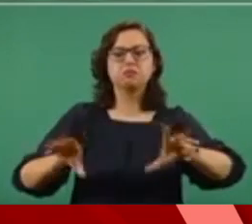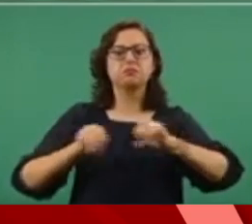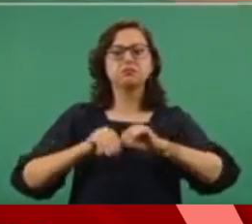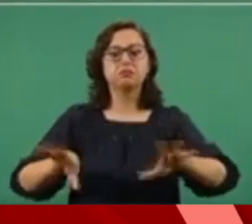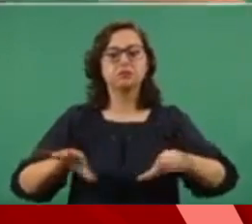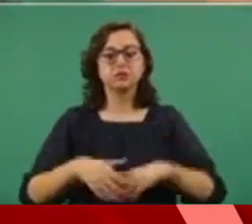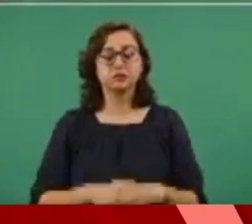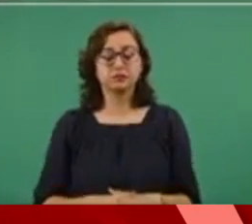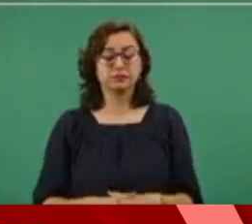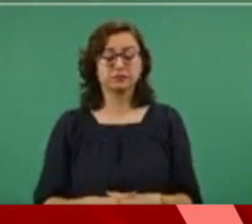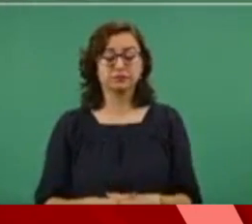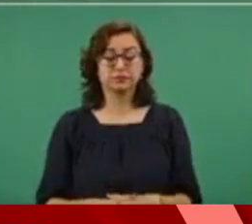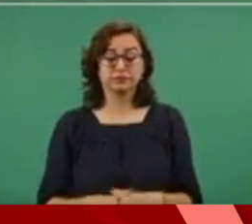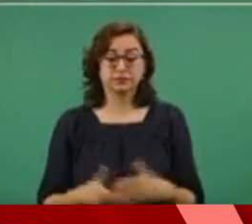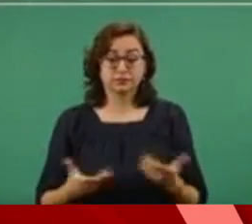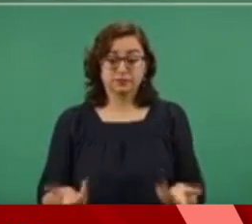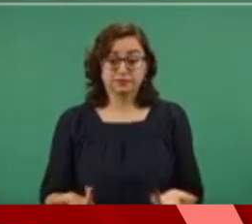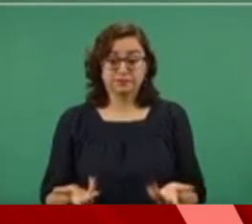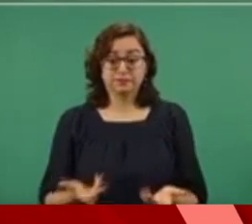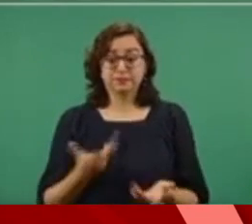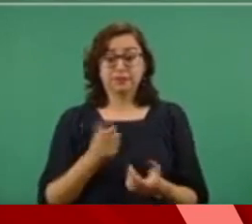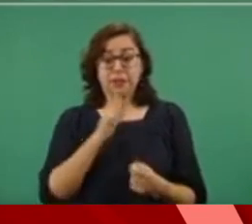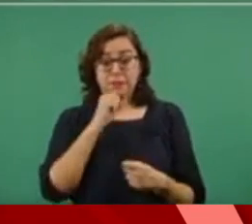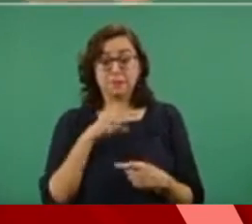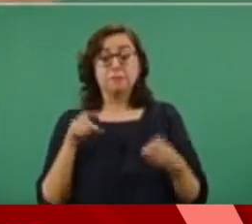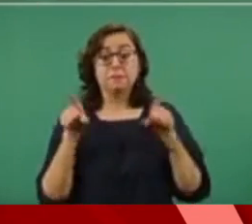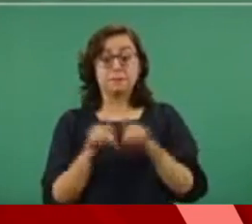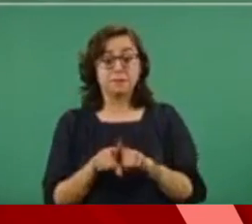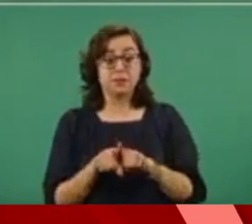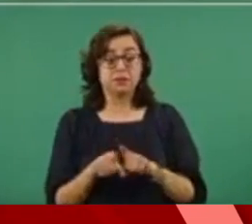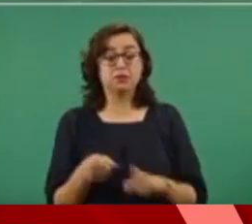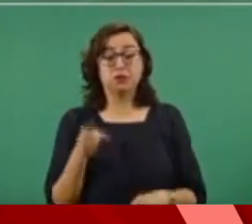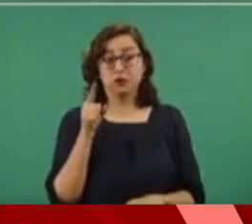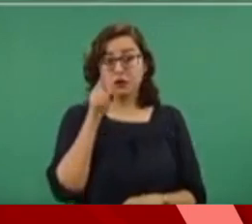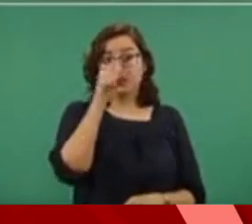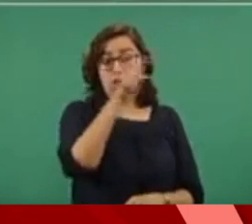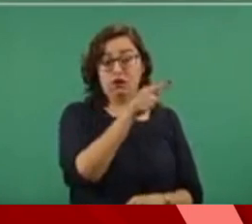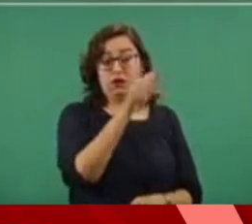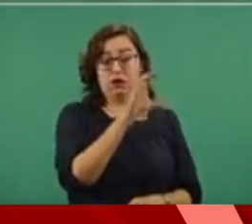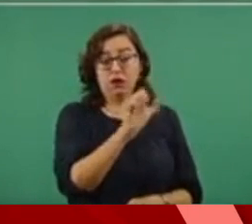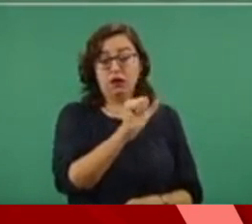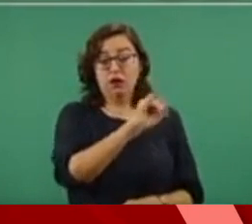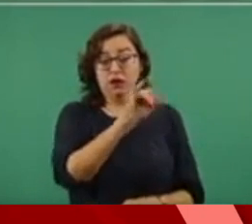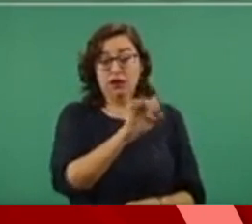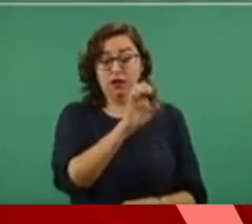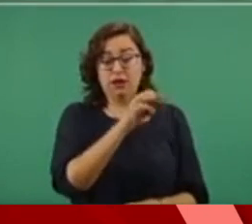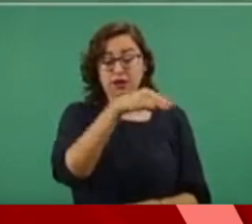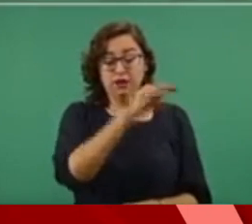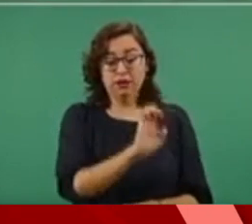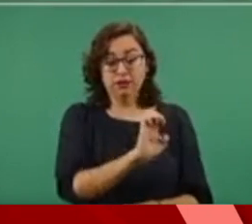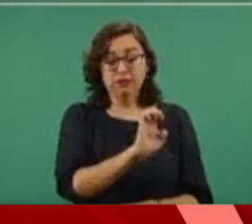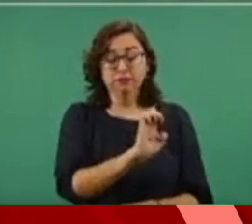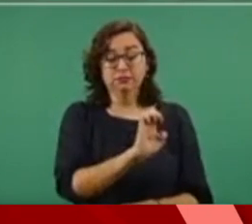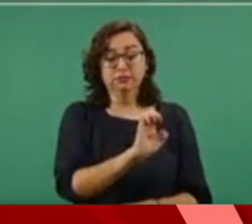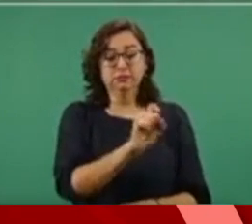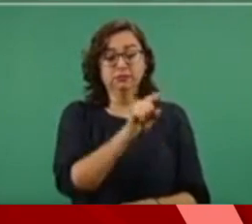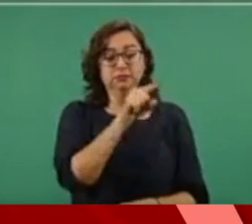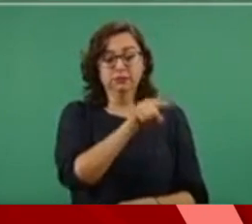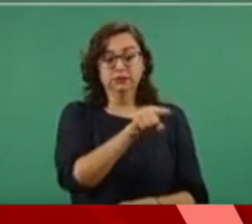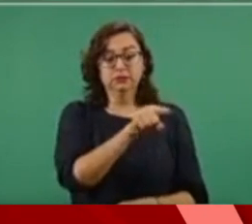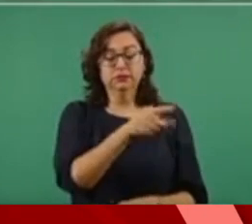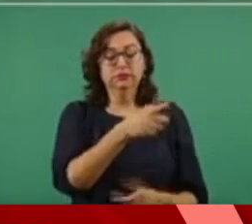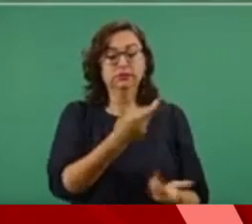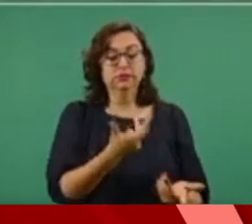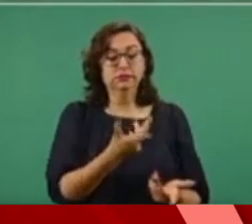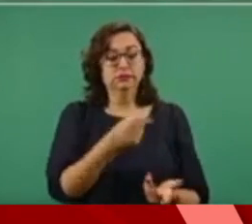en el cual resulto, de acuerdo a la